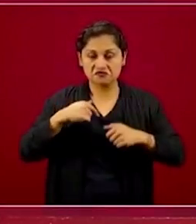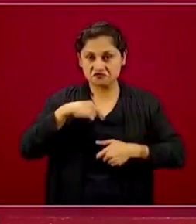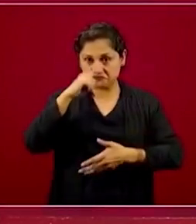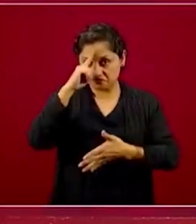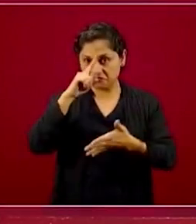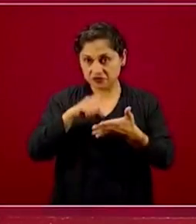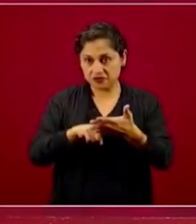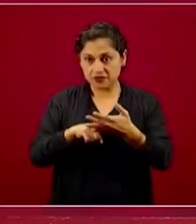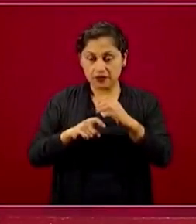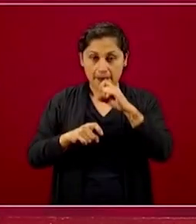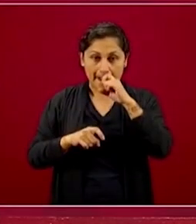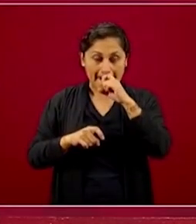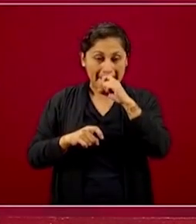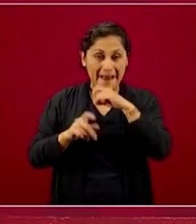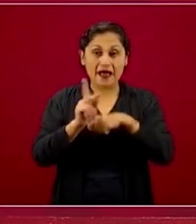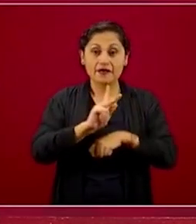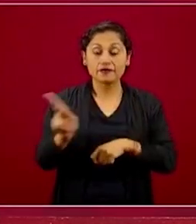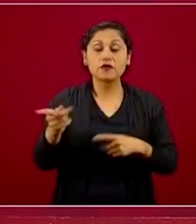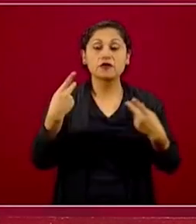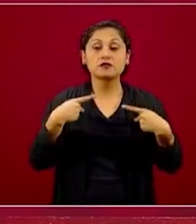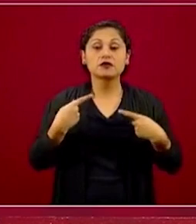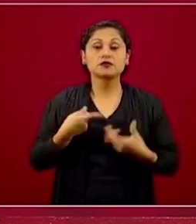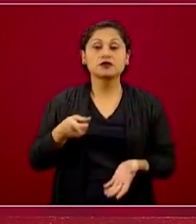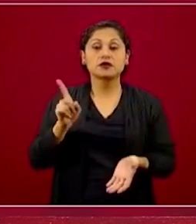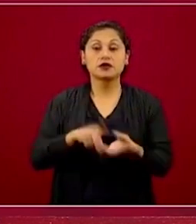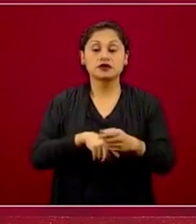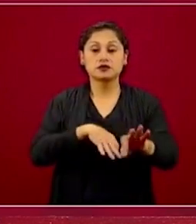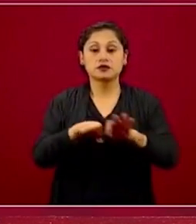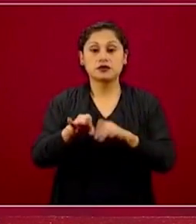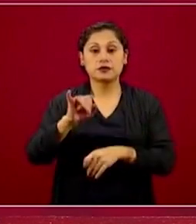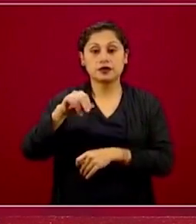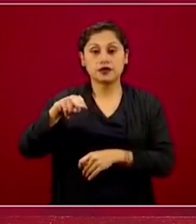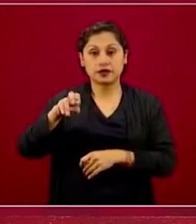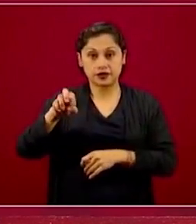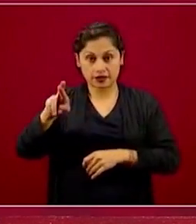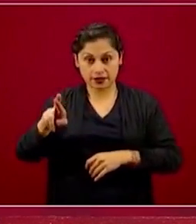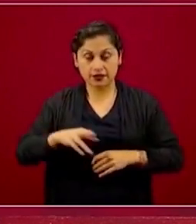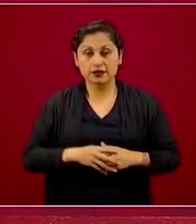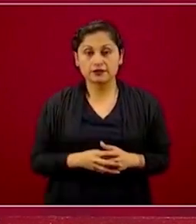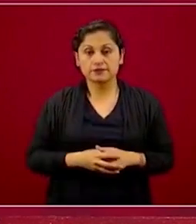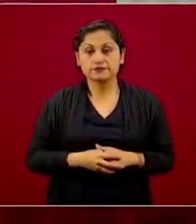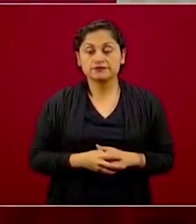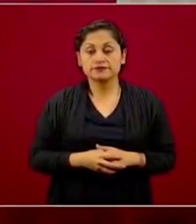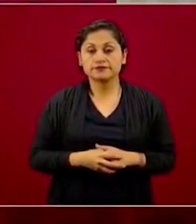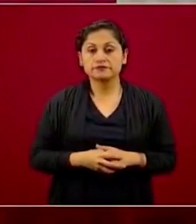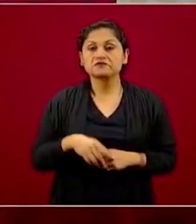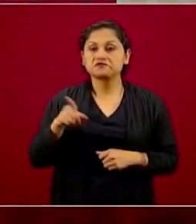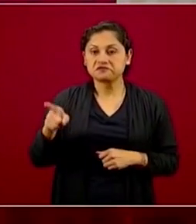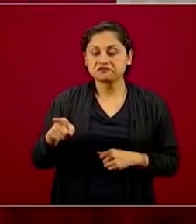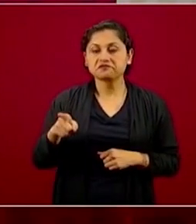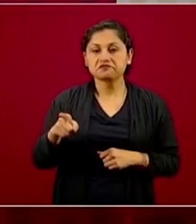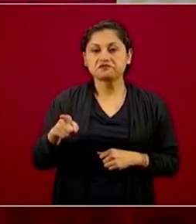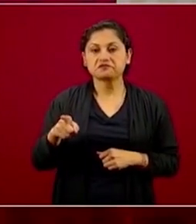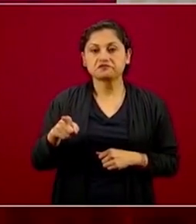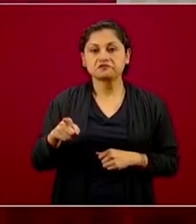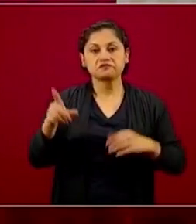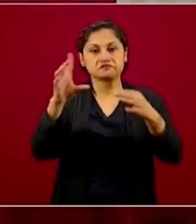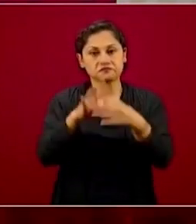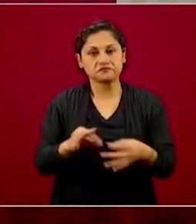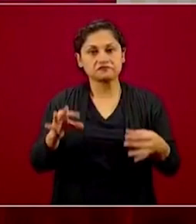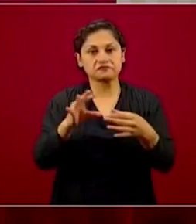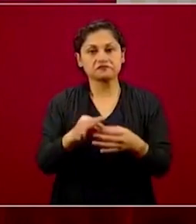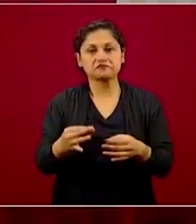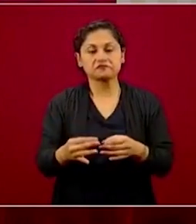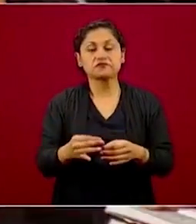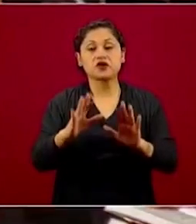afiliados al Instituto Nacional de Enfermedades Respiratorias, expresó estas y otras inquietudes frente a las instalaciones de este